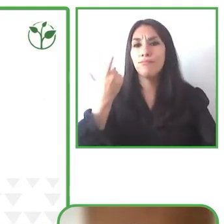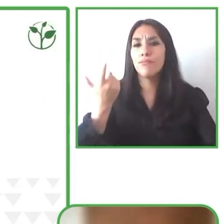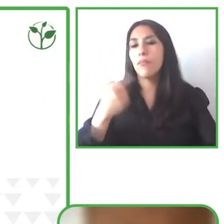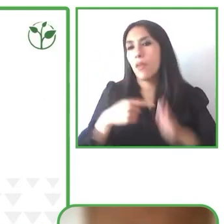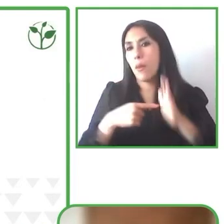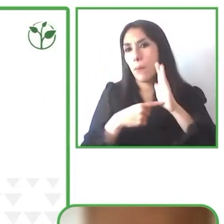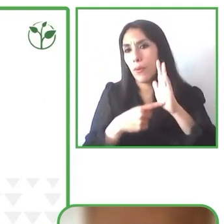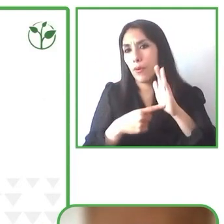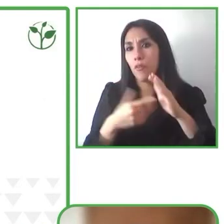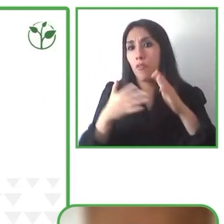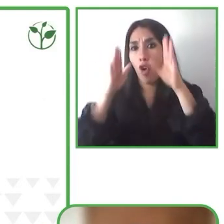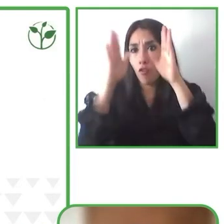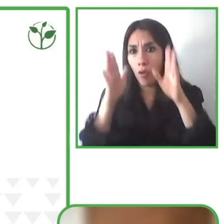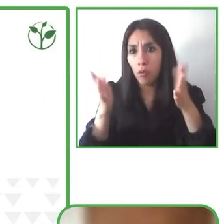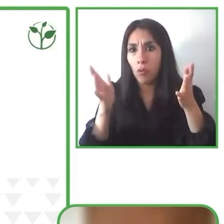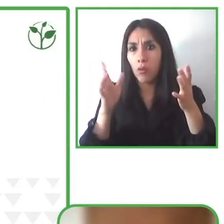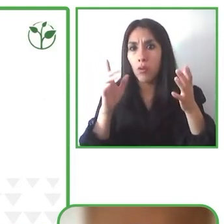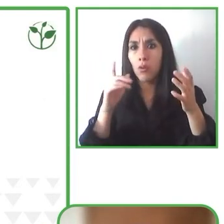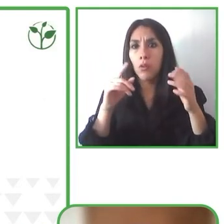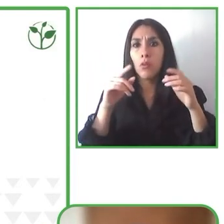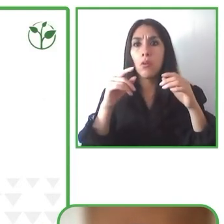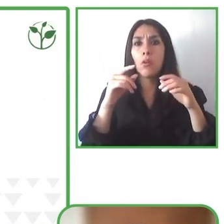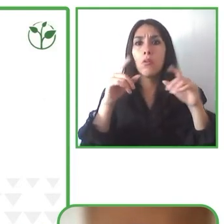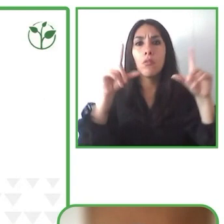tengan discapacidad